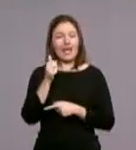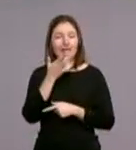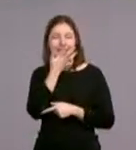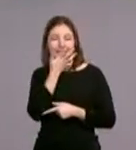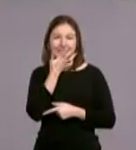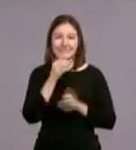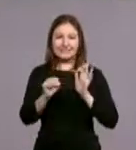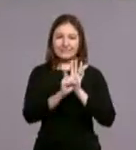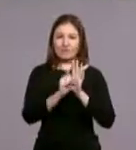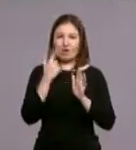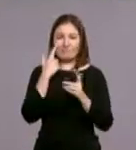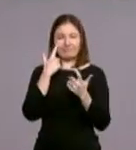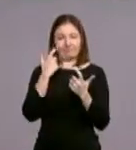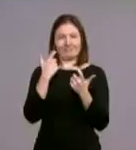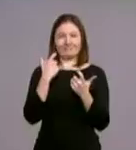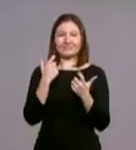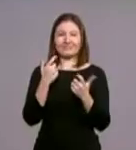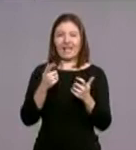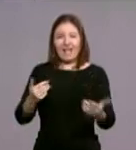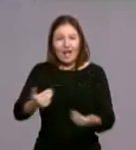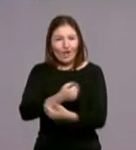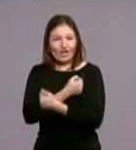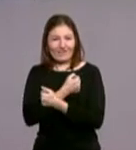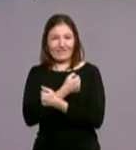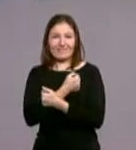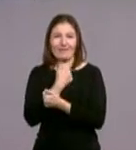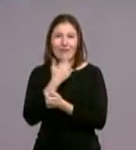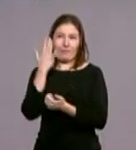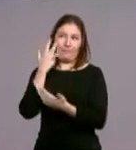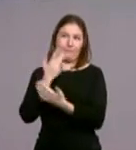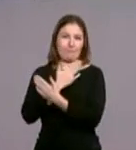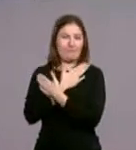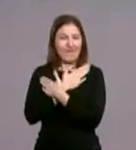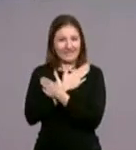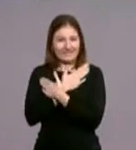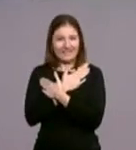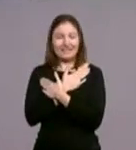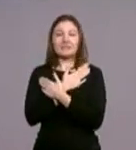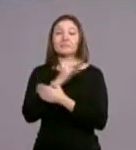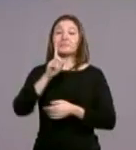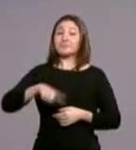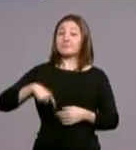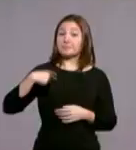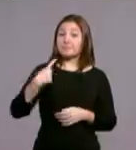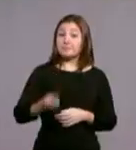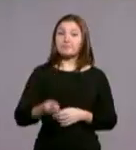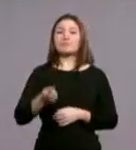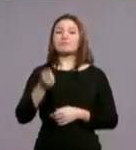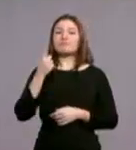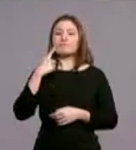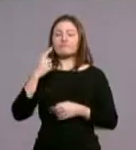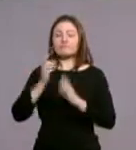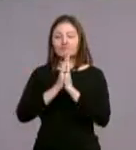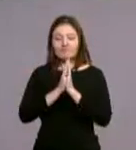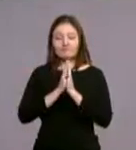que se vea esa acogida bajo el manto de María. Y después bajaremos rezando las